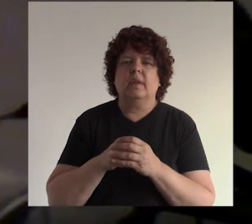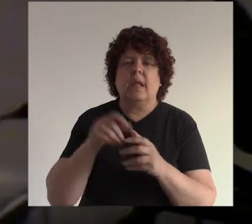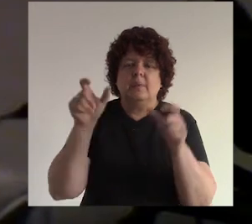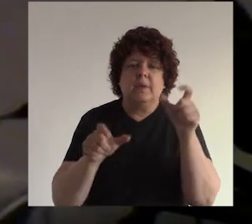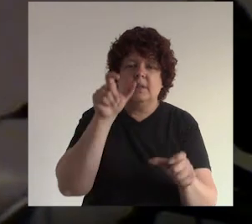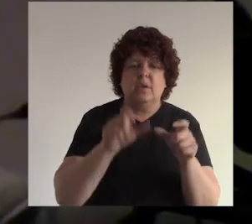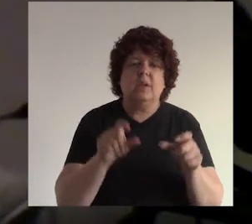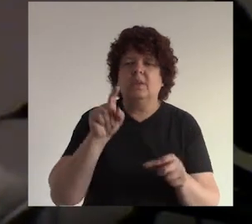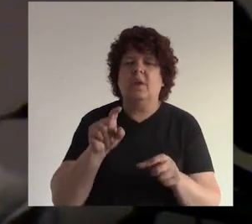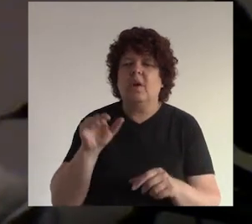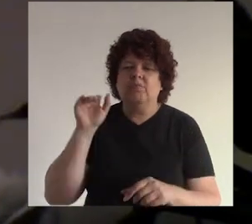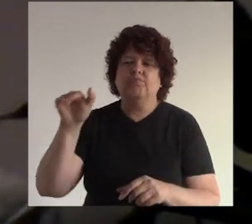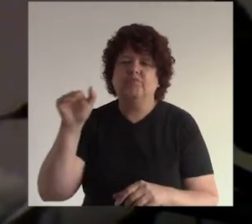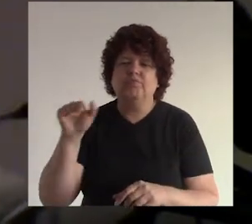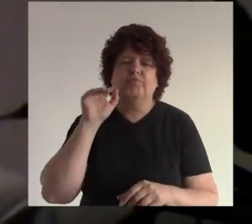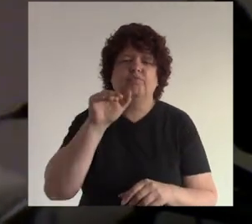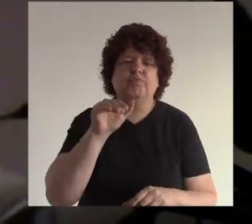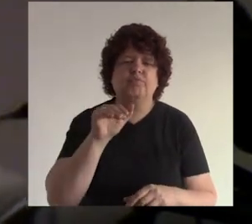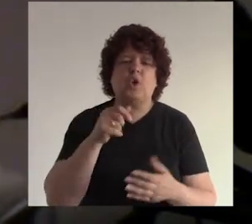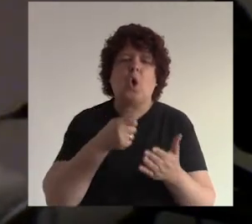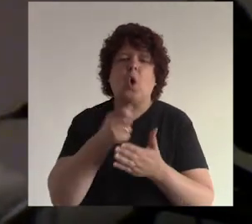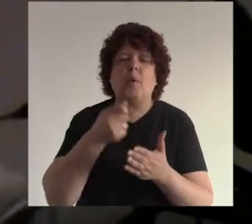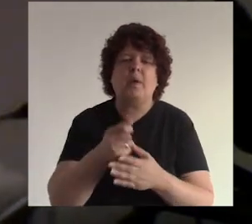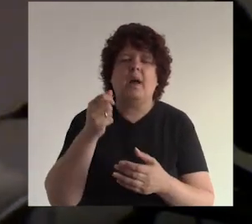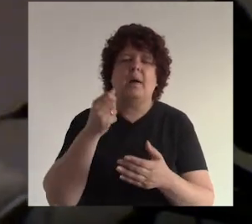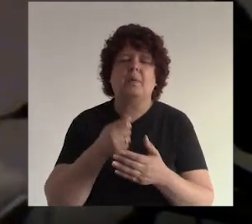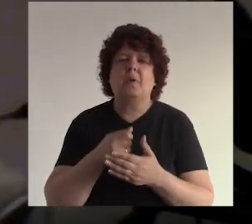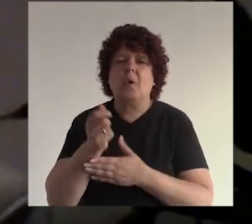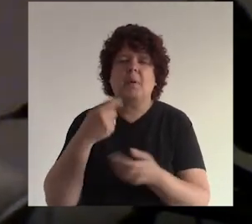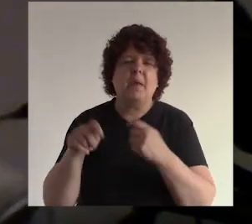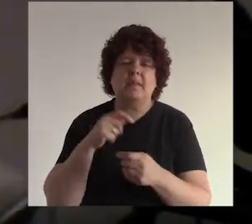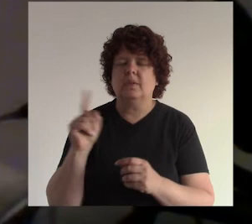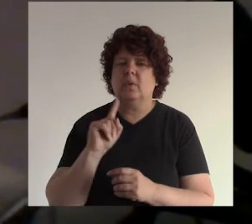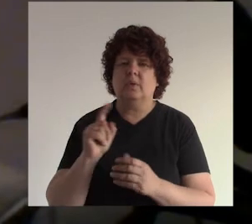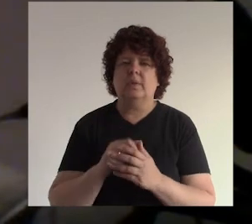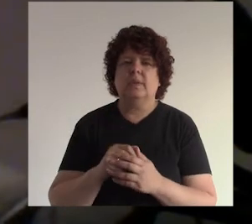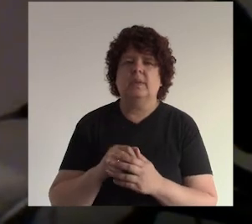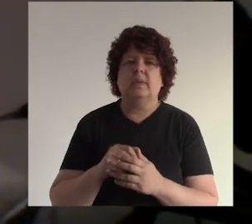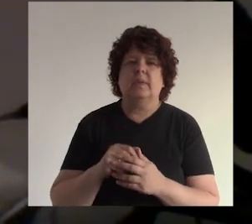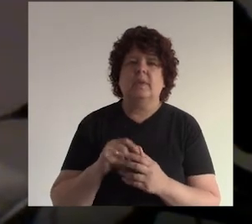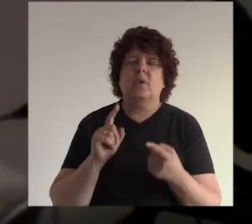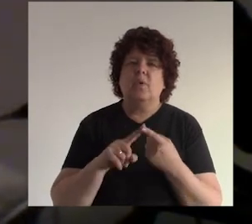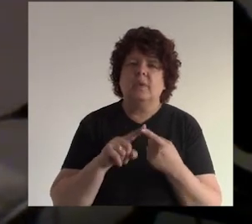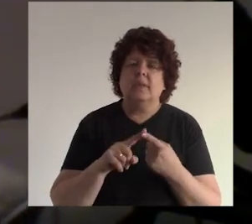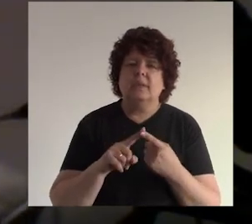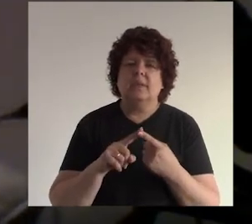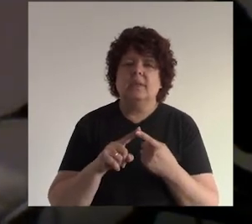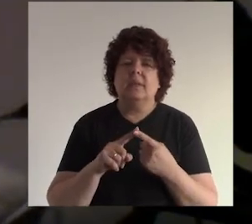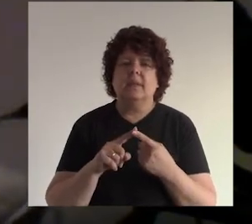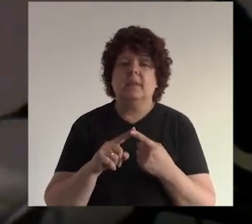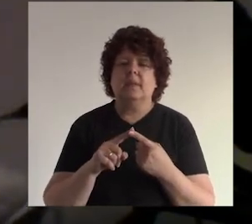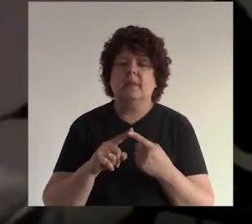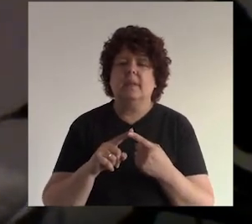que a las personas no se les abruma con publicaciones de oferta o de precios ¿no? uno tiene que tomar